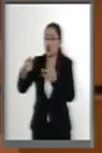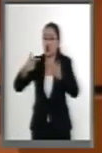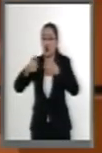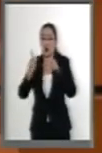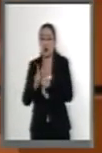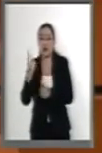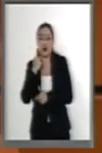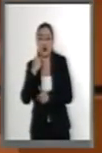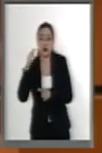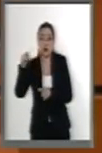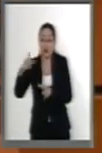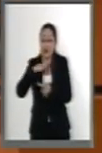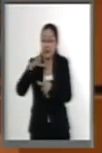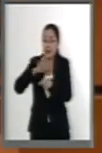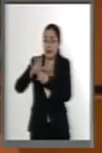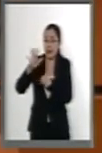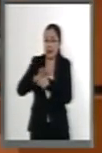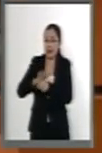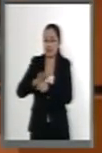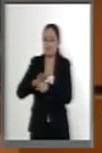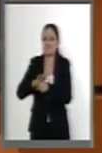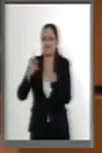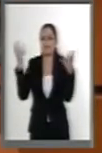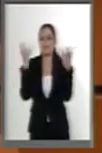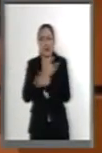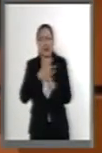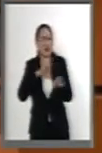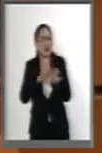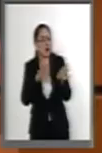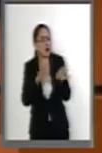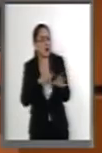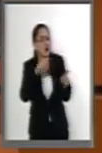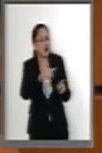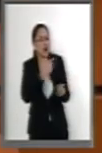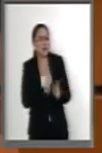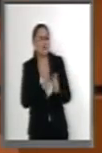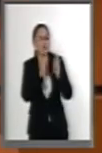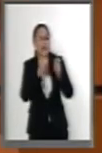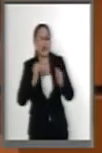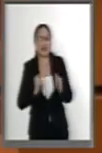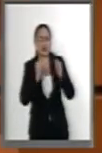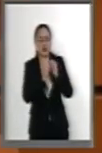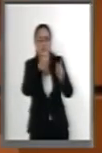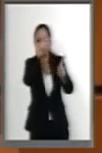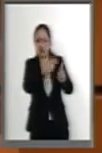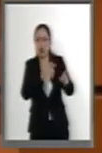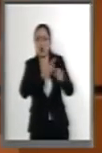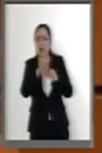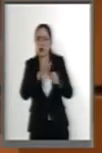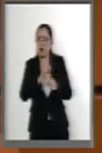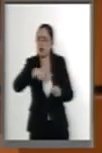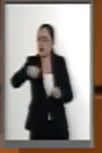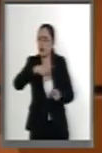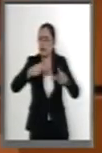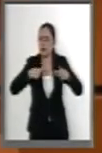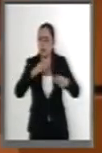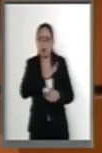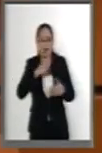en lugar de reaccionar y buscar darle a las instituciones una credibilidad que no tienen,